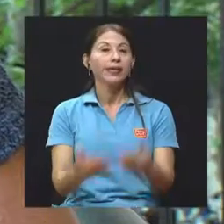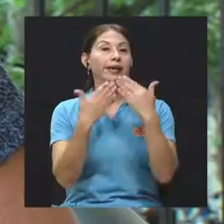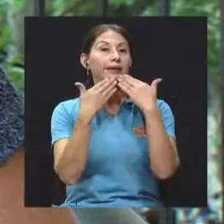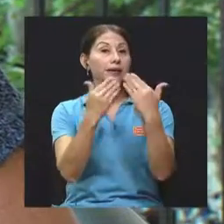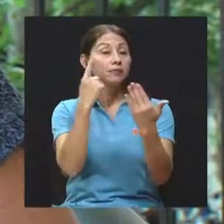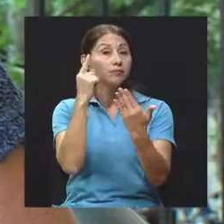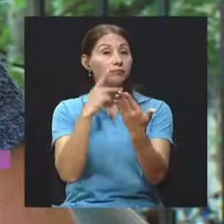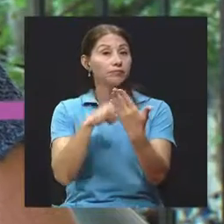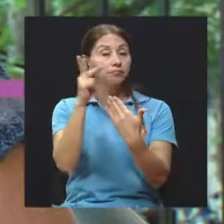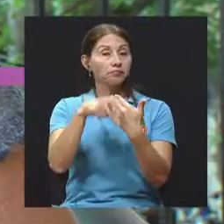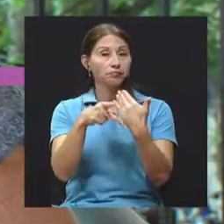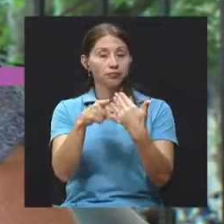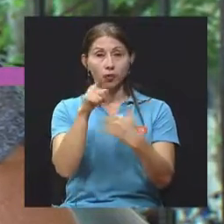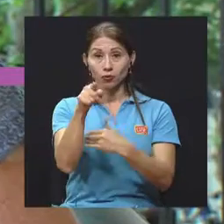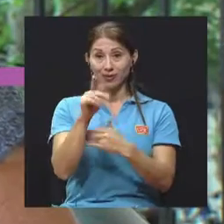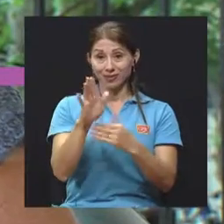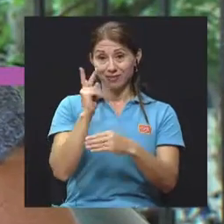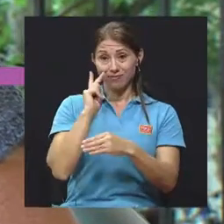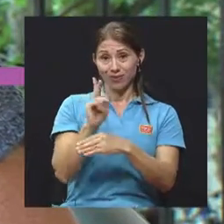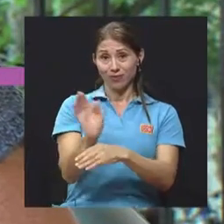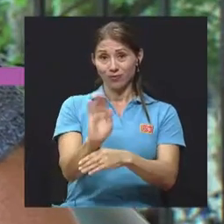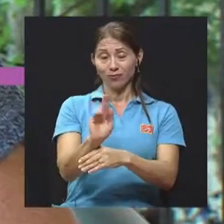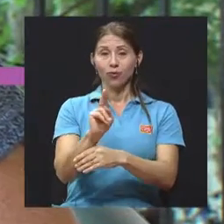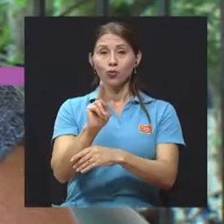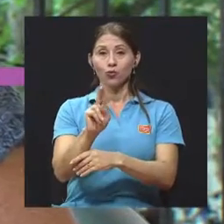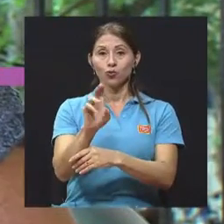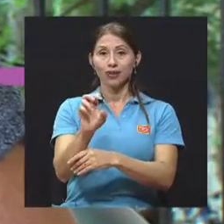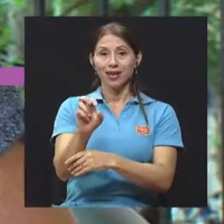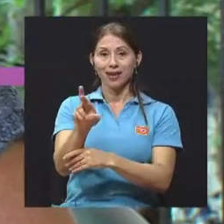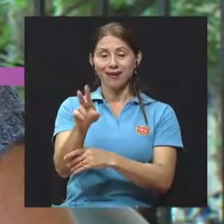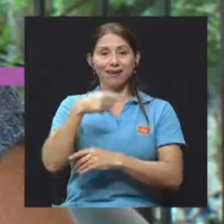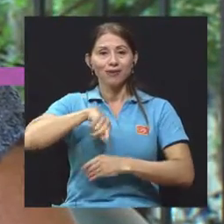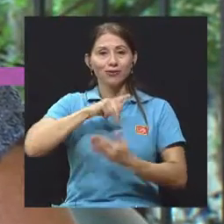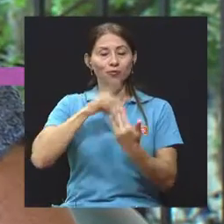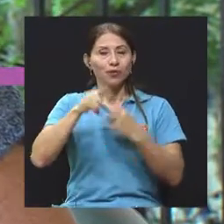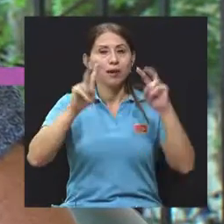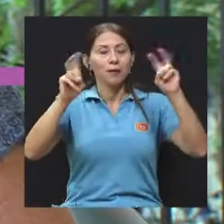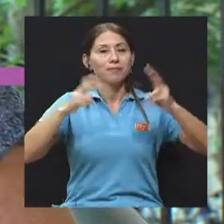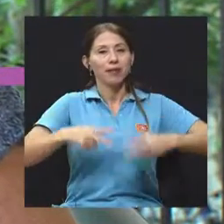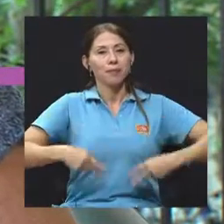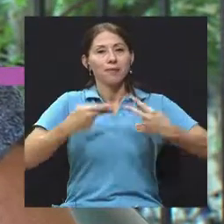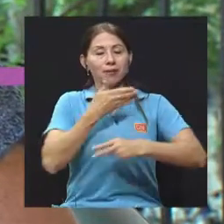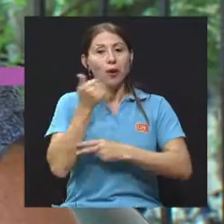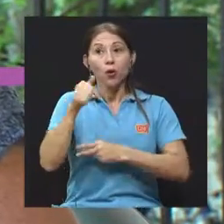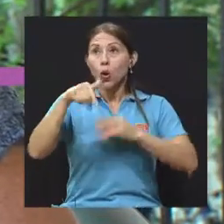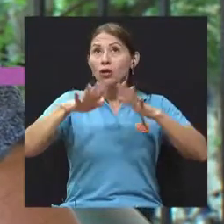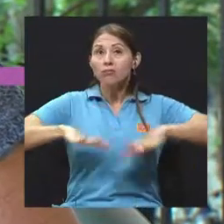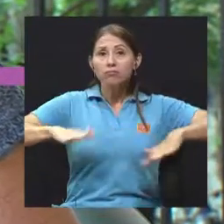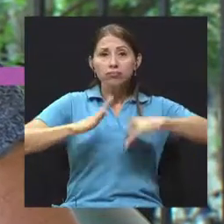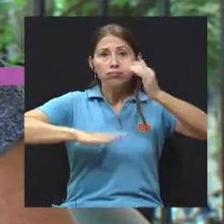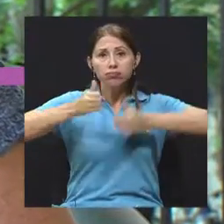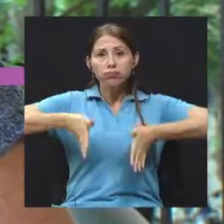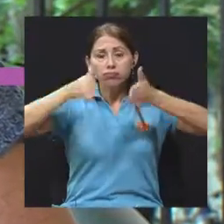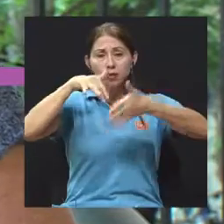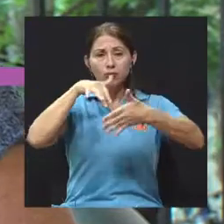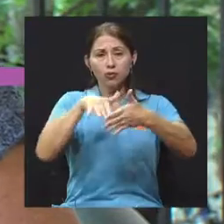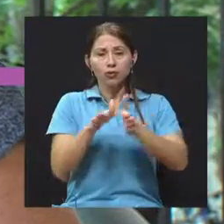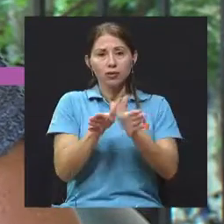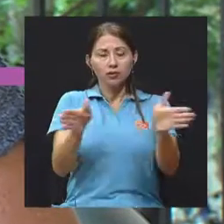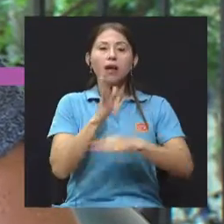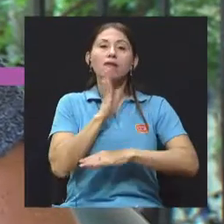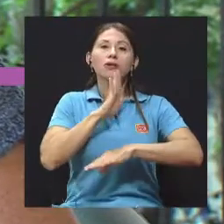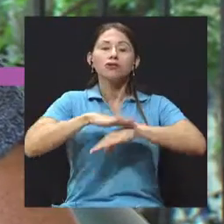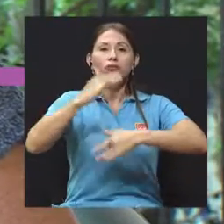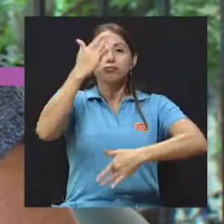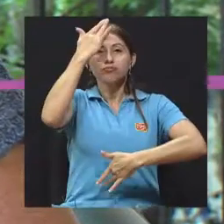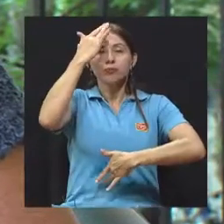Gracias por su sintonía. Ustedes están en canal UCR, Somos Vivir Mejor. Hoy nos encontramos desde la Escuela de Estudios Generales conversando sobre el lupus.